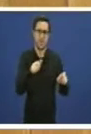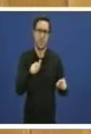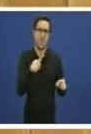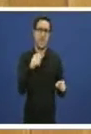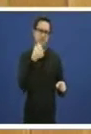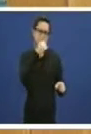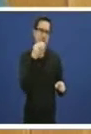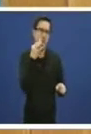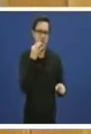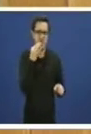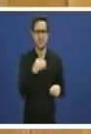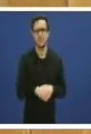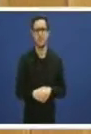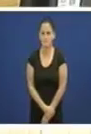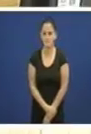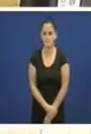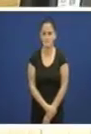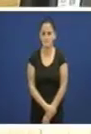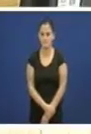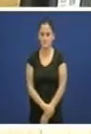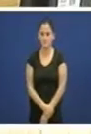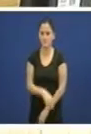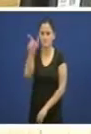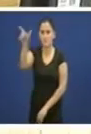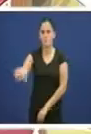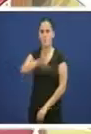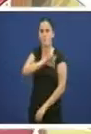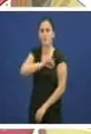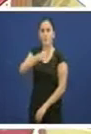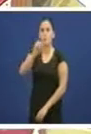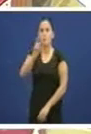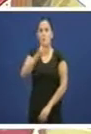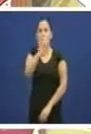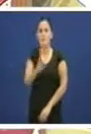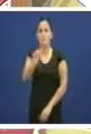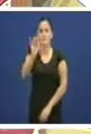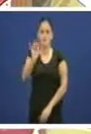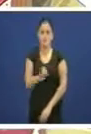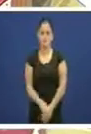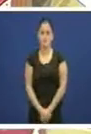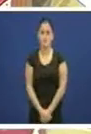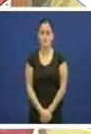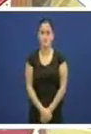atrás Moitísimas gracias Moitísimas gracias Ten a palabra a señora Buzas Santiago Gracias